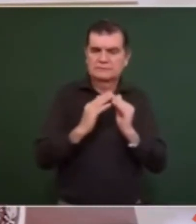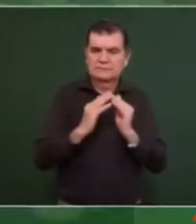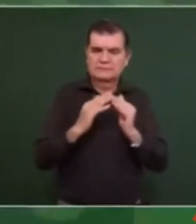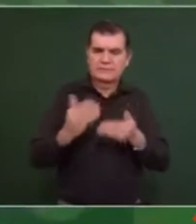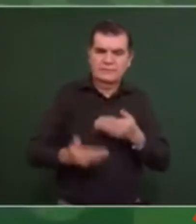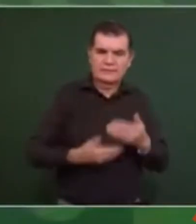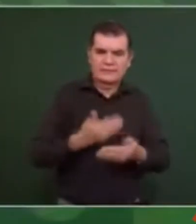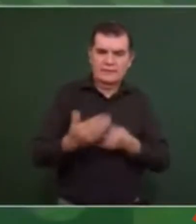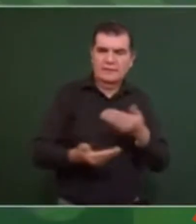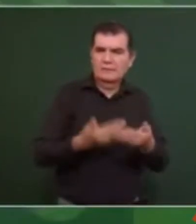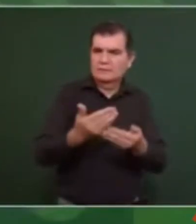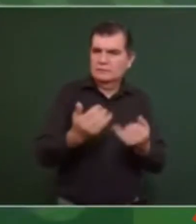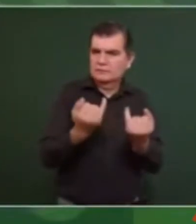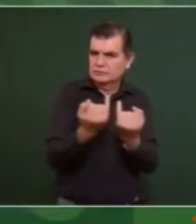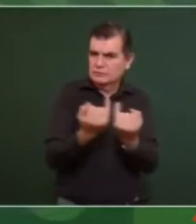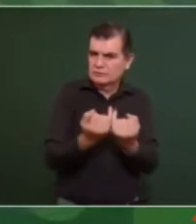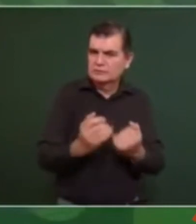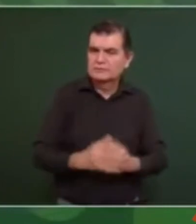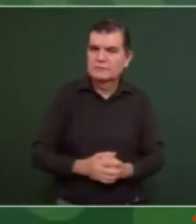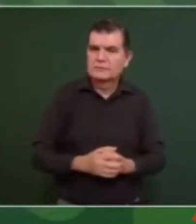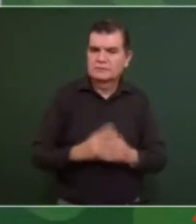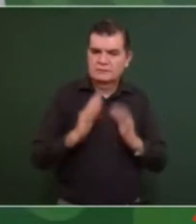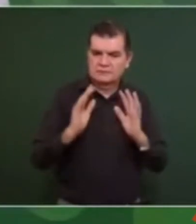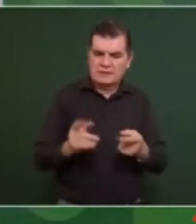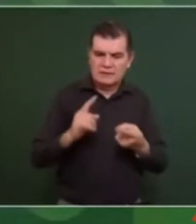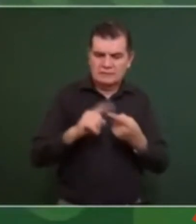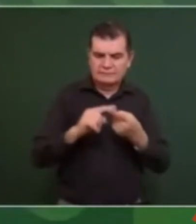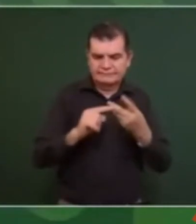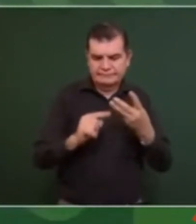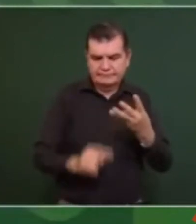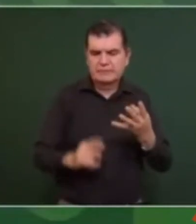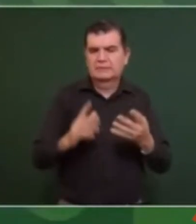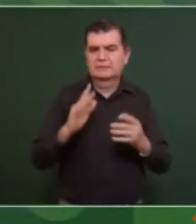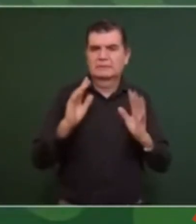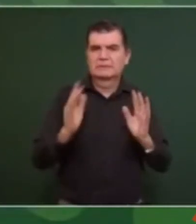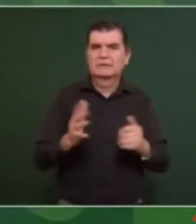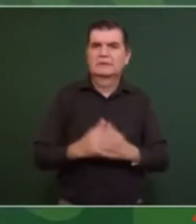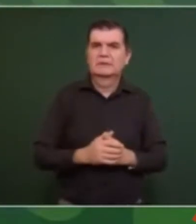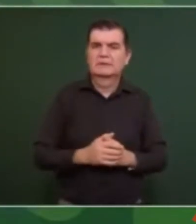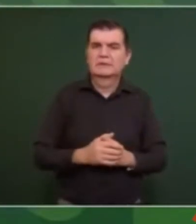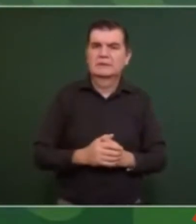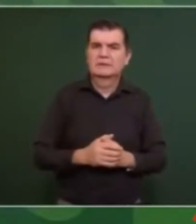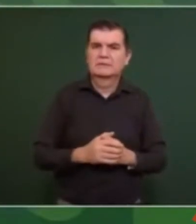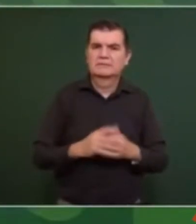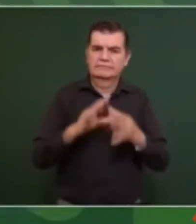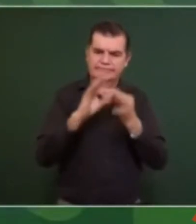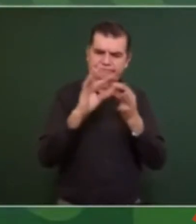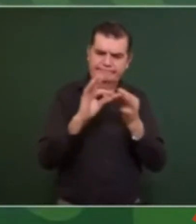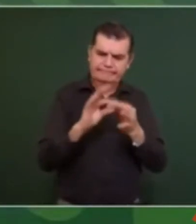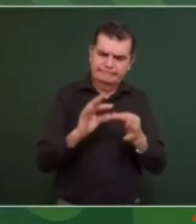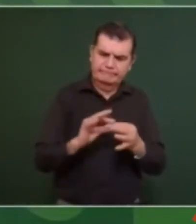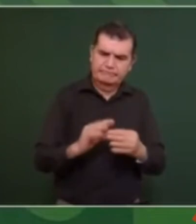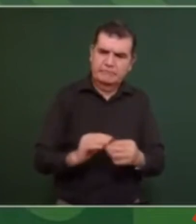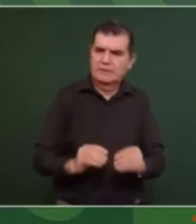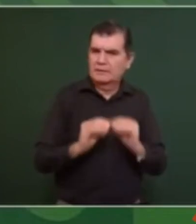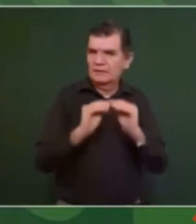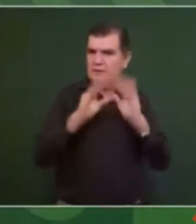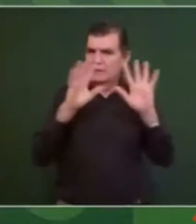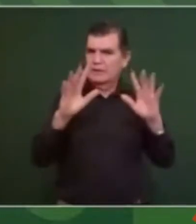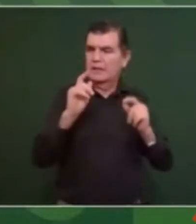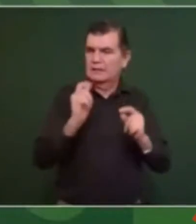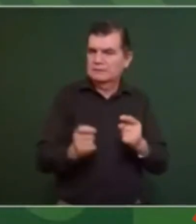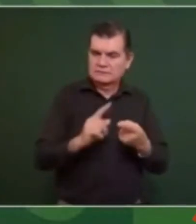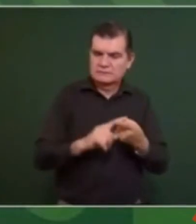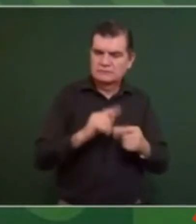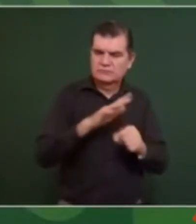servicios públicos de aquí eh ha quedado de manifiesto la